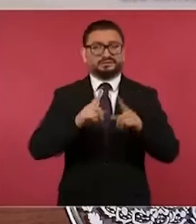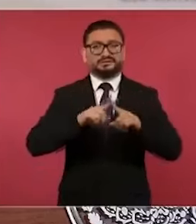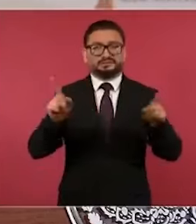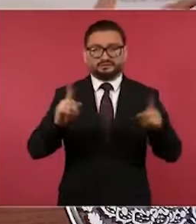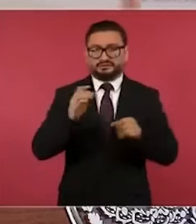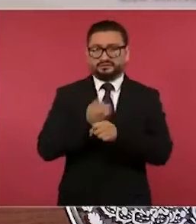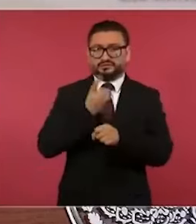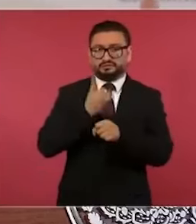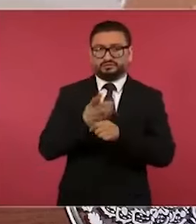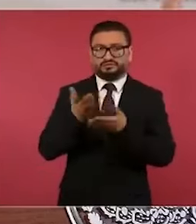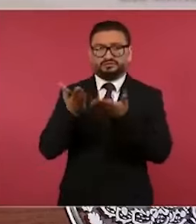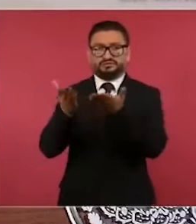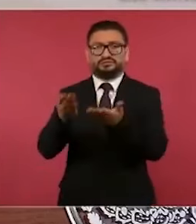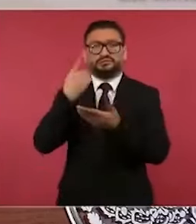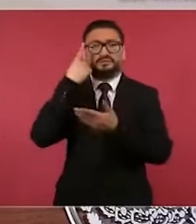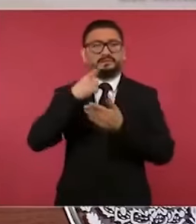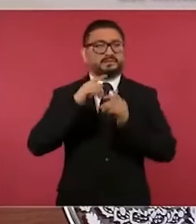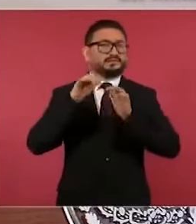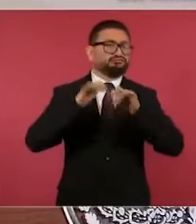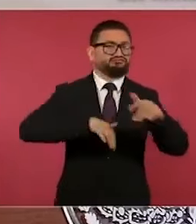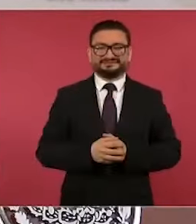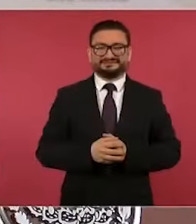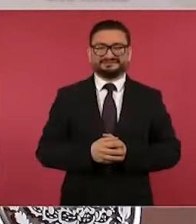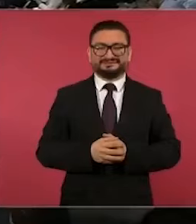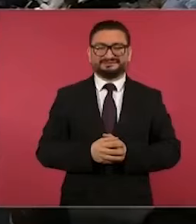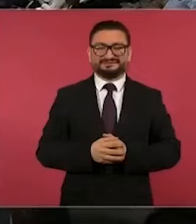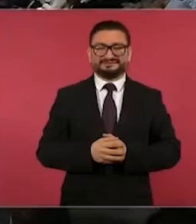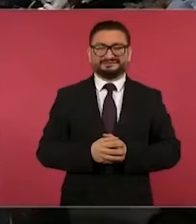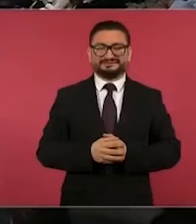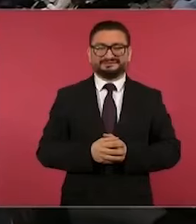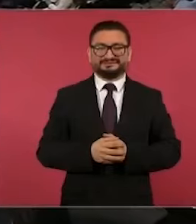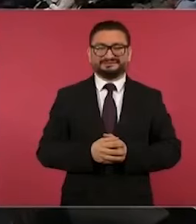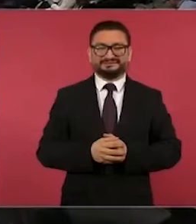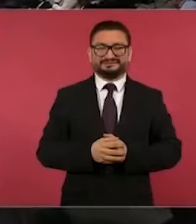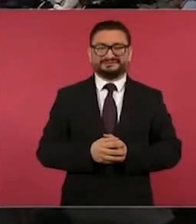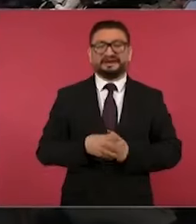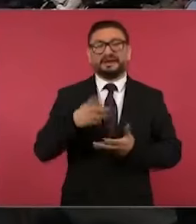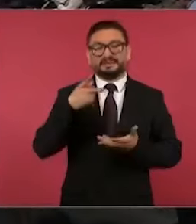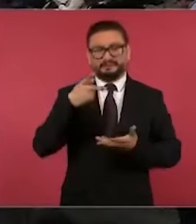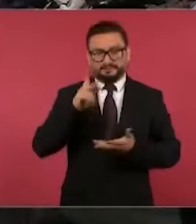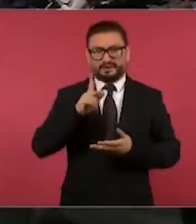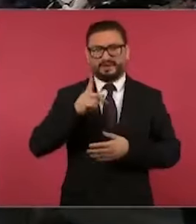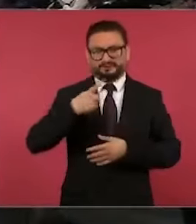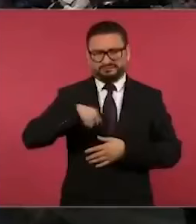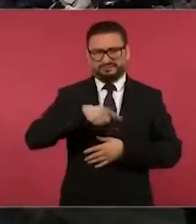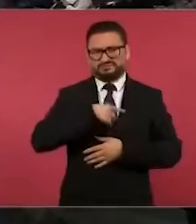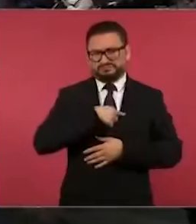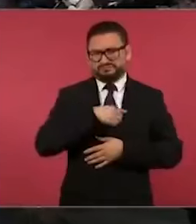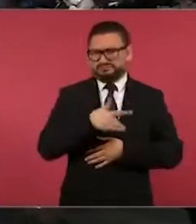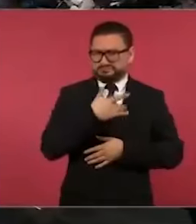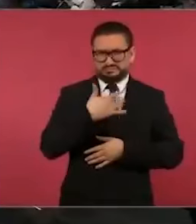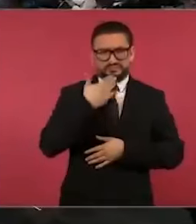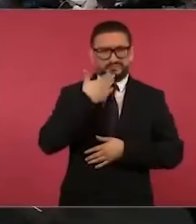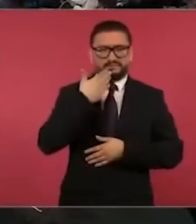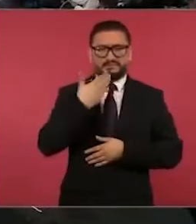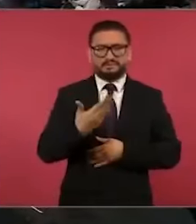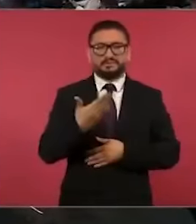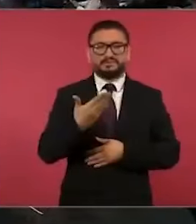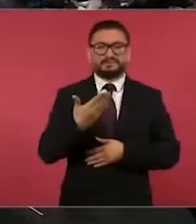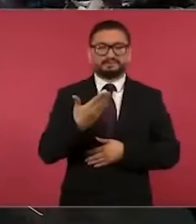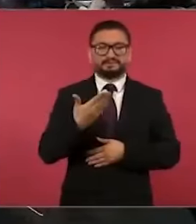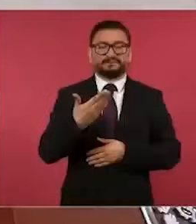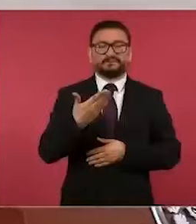oportunidades de trabajo, pero estamos bien. Sin embargo,